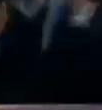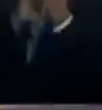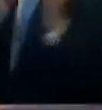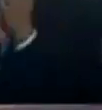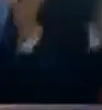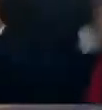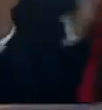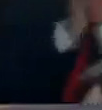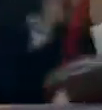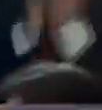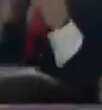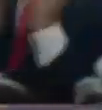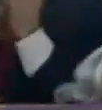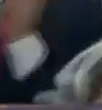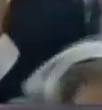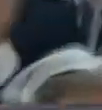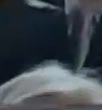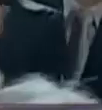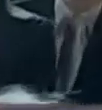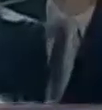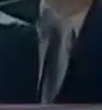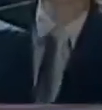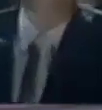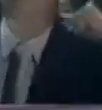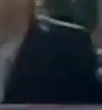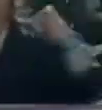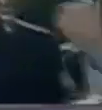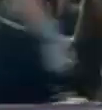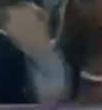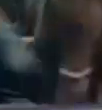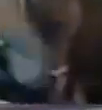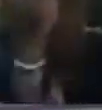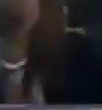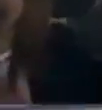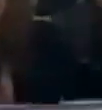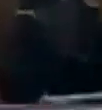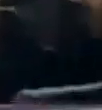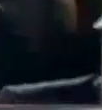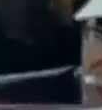Aplausos. Aplausos. Aplausos.